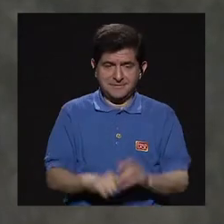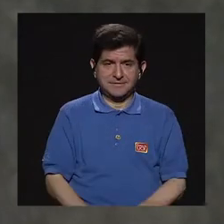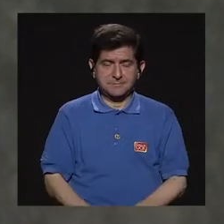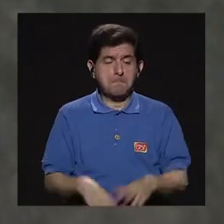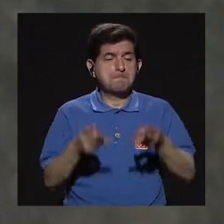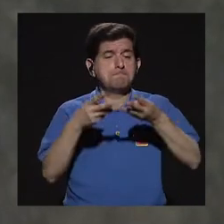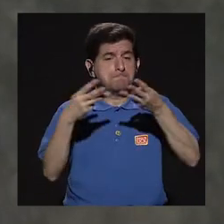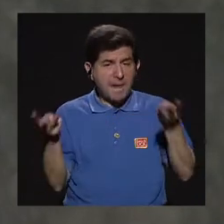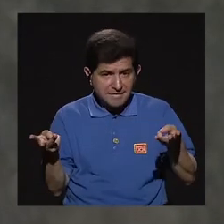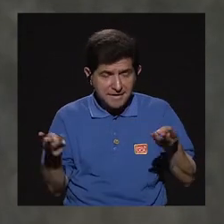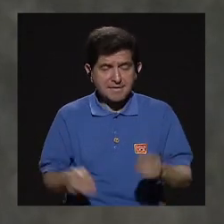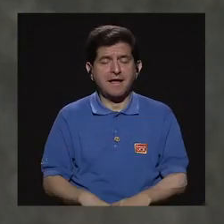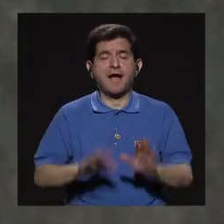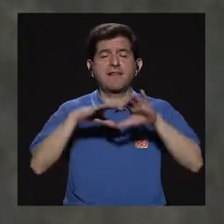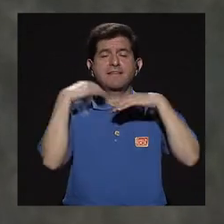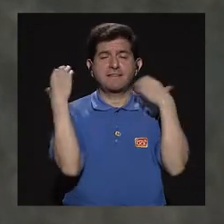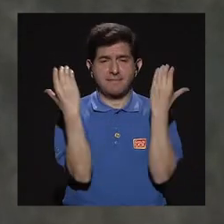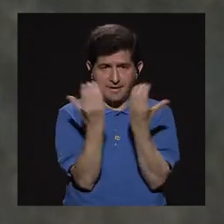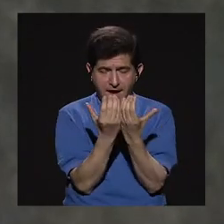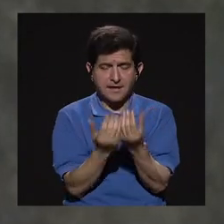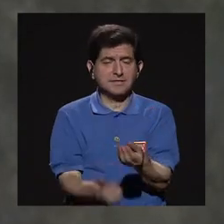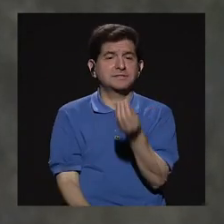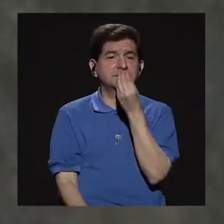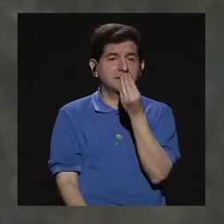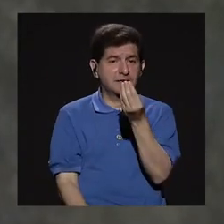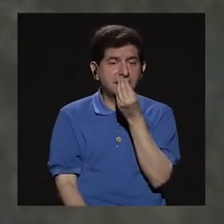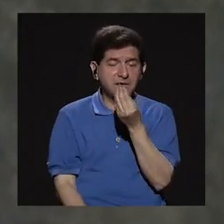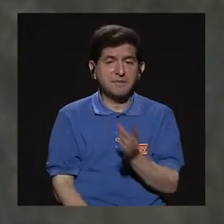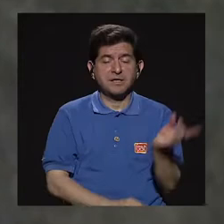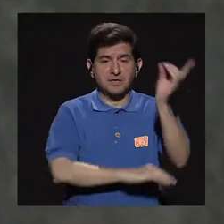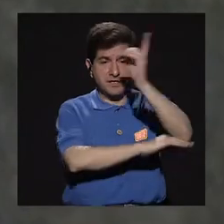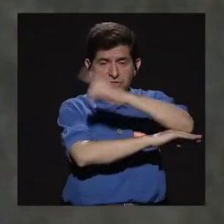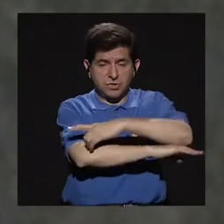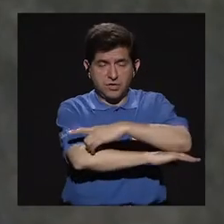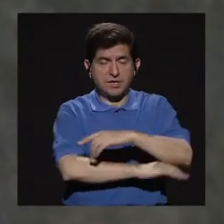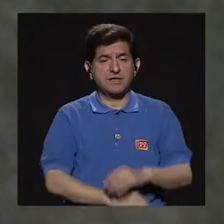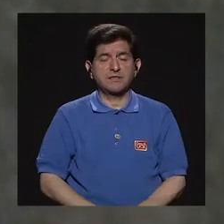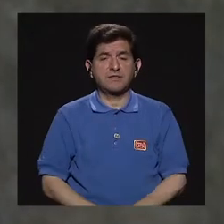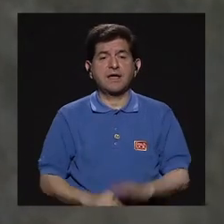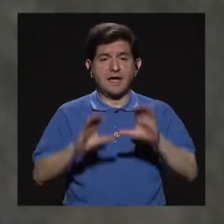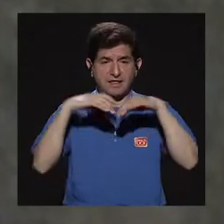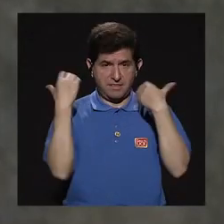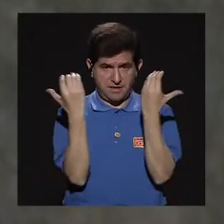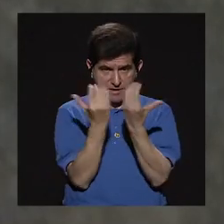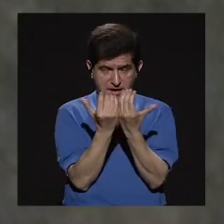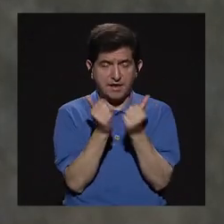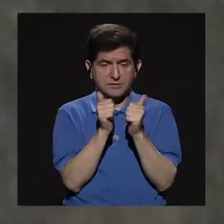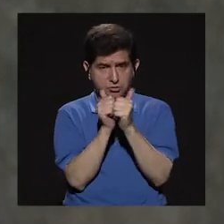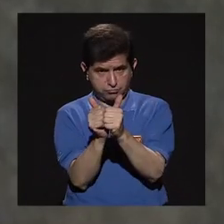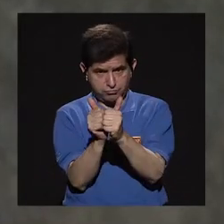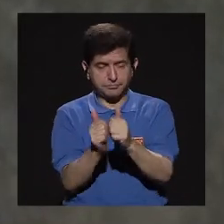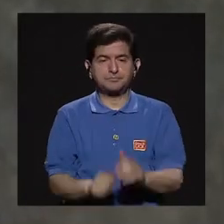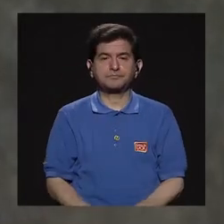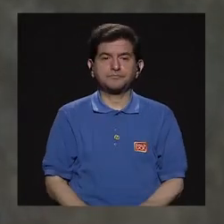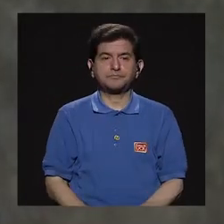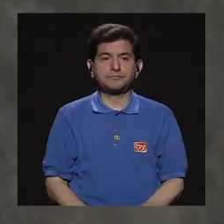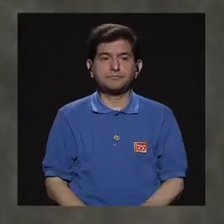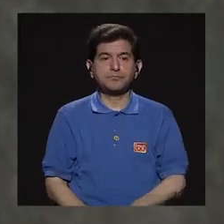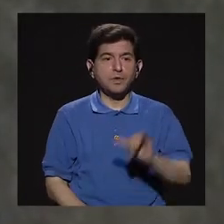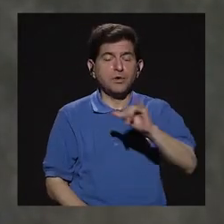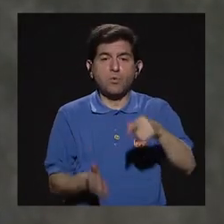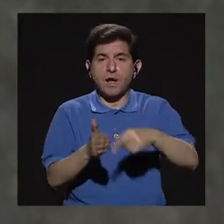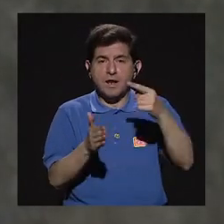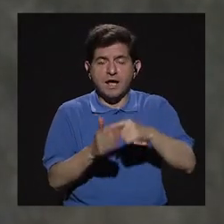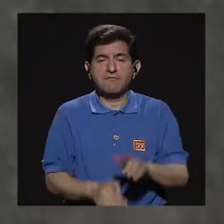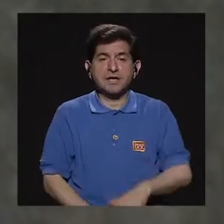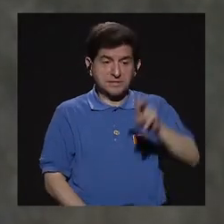desde materiales, desde las clases, alimentación los días que van a ellas, que asisten a clases con nosotros, incluso muchas